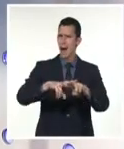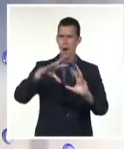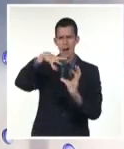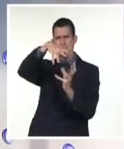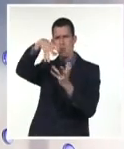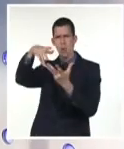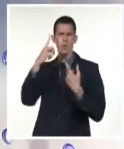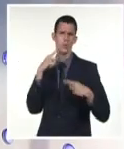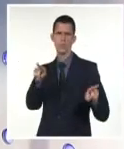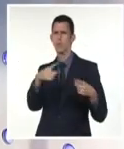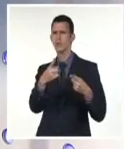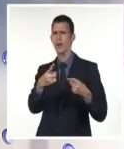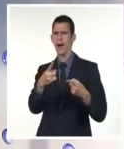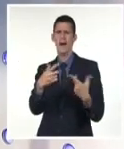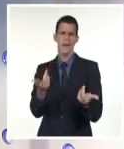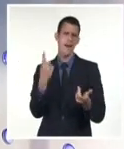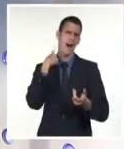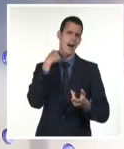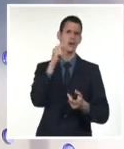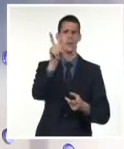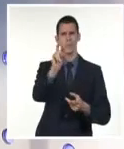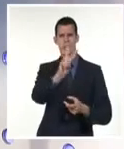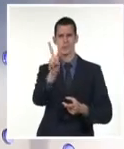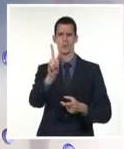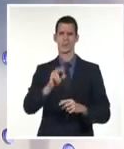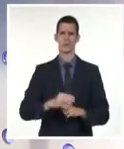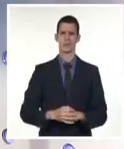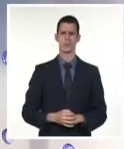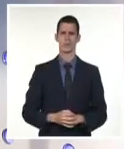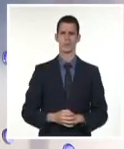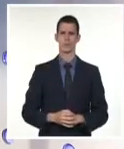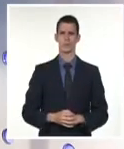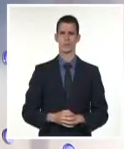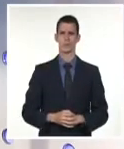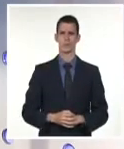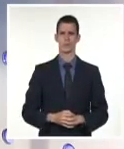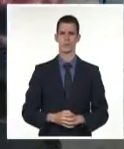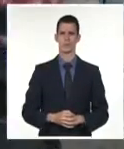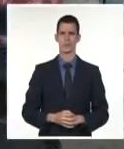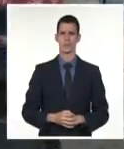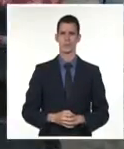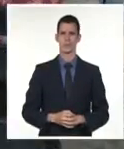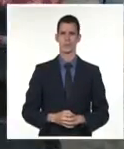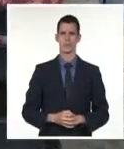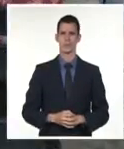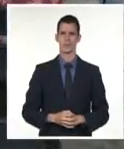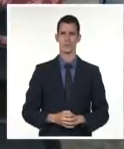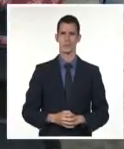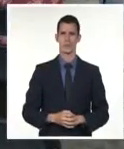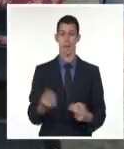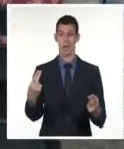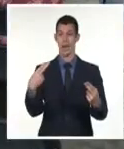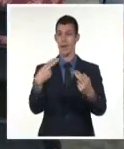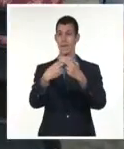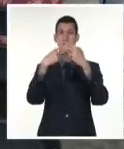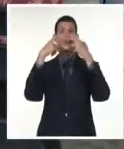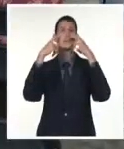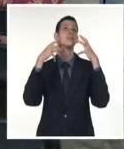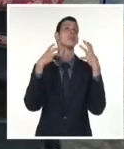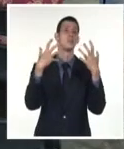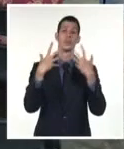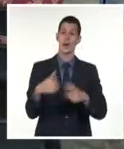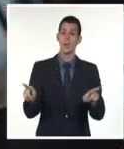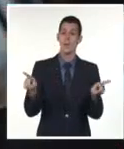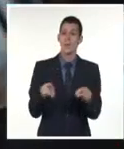edición 2022. Los pormenores de este evento se dieron a conocer en conferencia de prensa. En este 2022